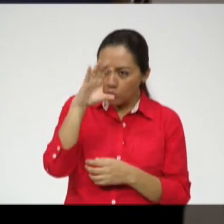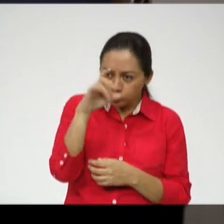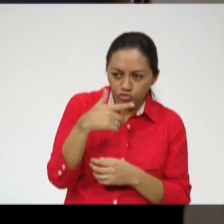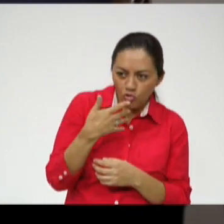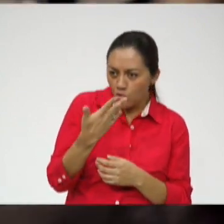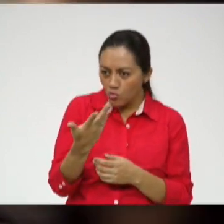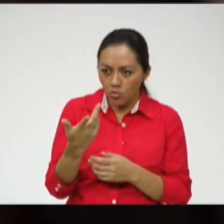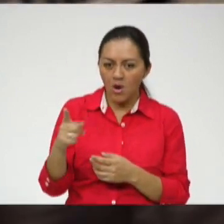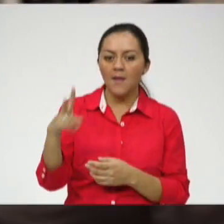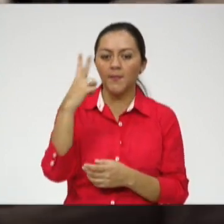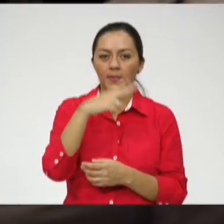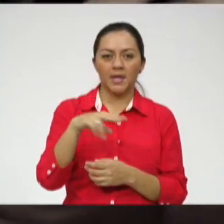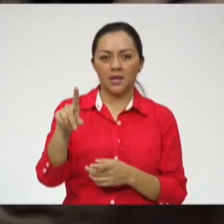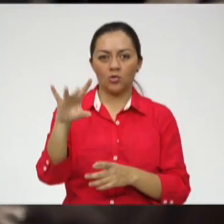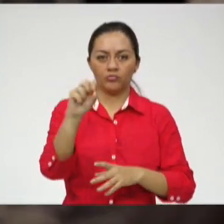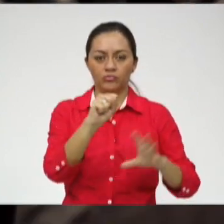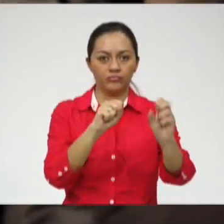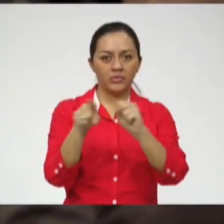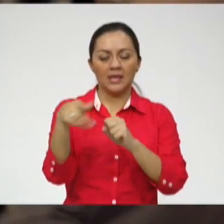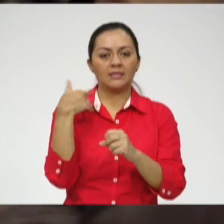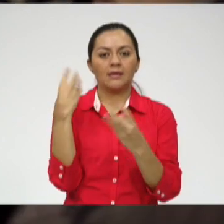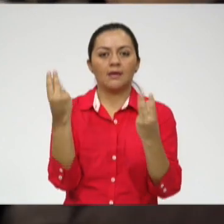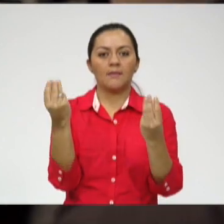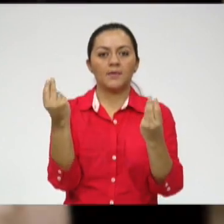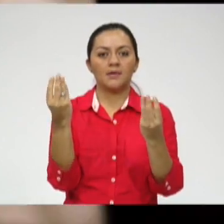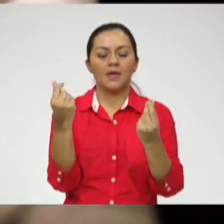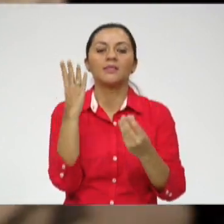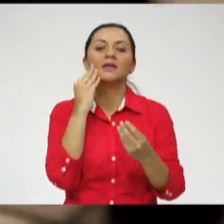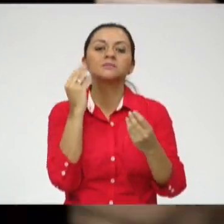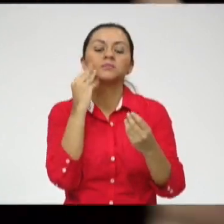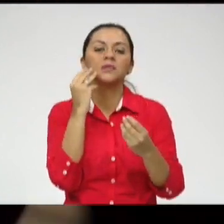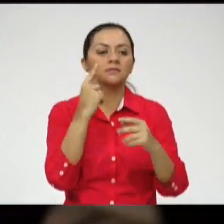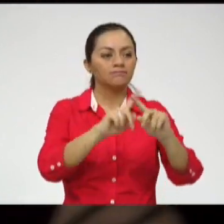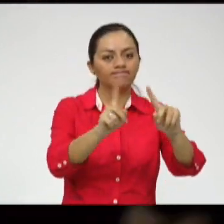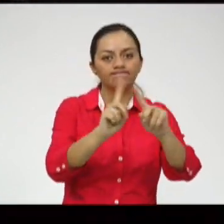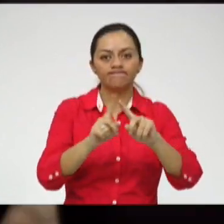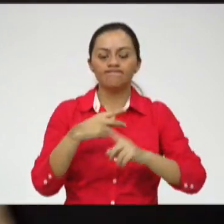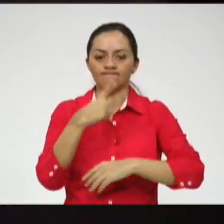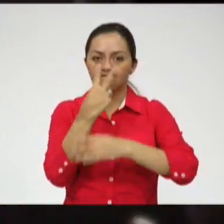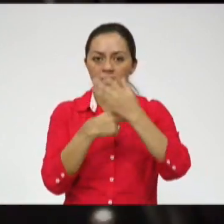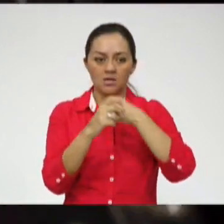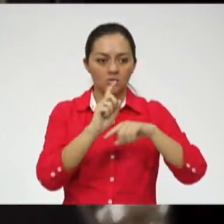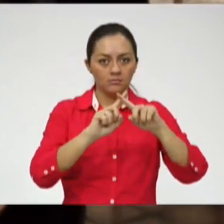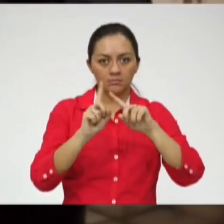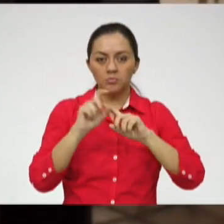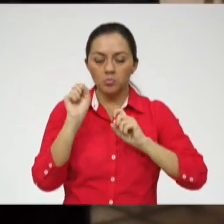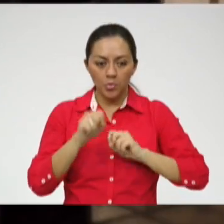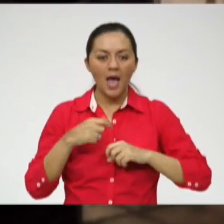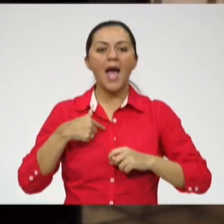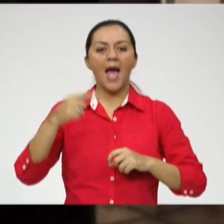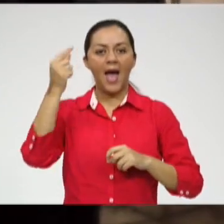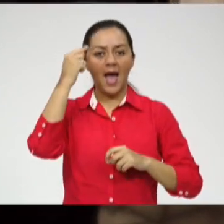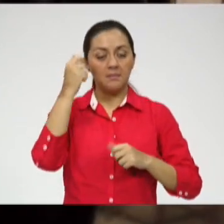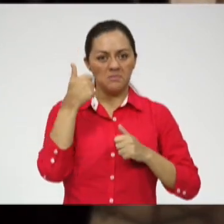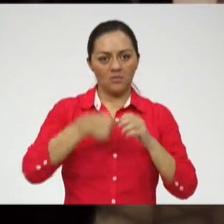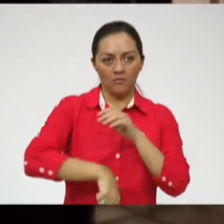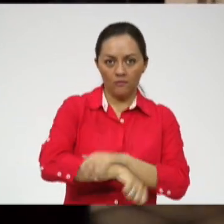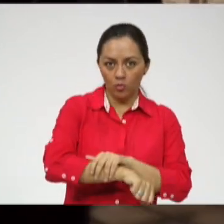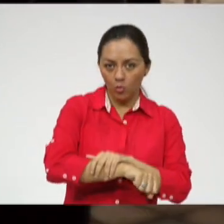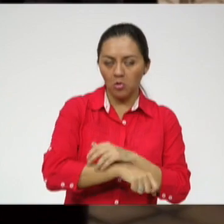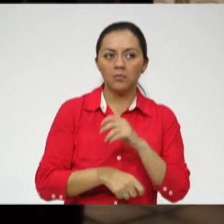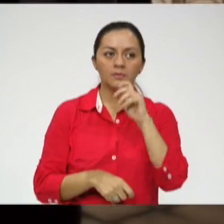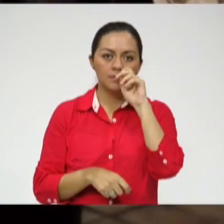respuestas. decir, buscar, probar experiencias diferentes para mi hijo que me permitan evaluar si es bueno para el fútbol,